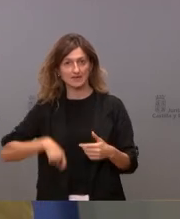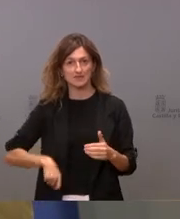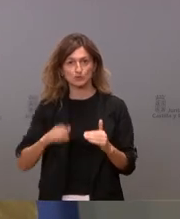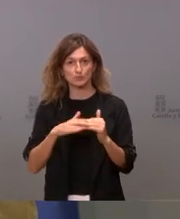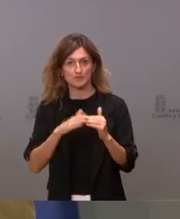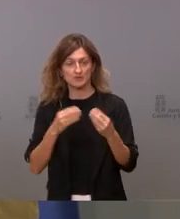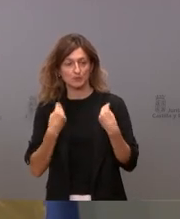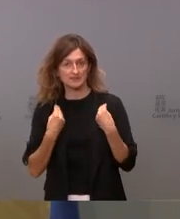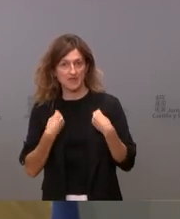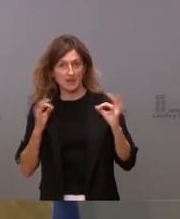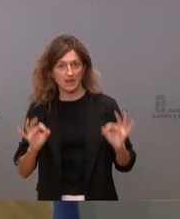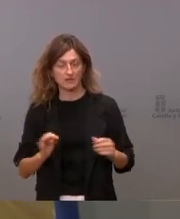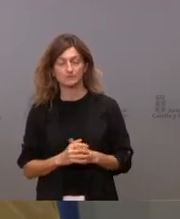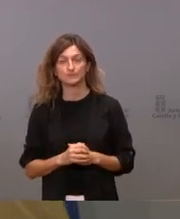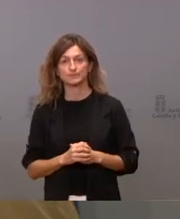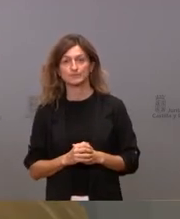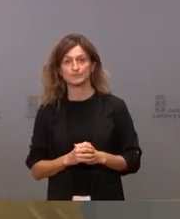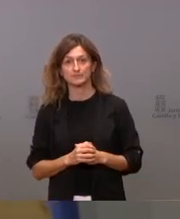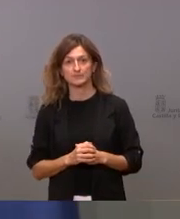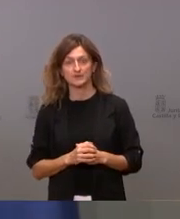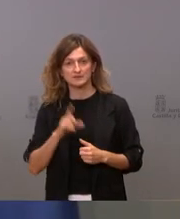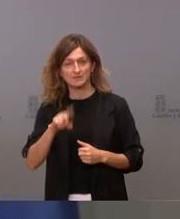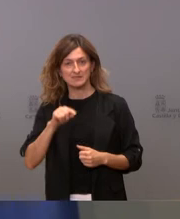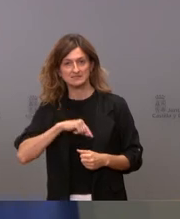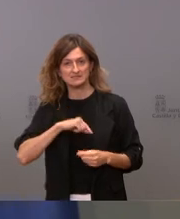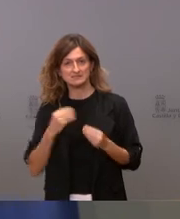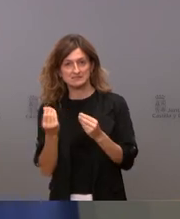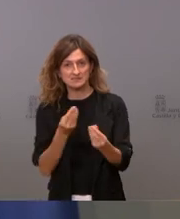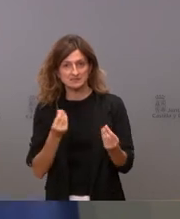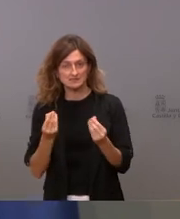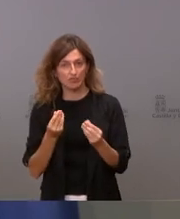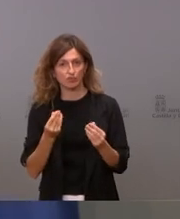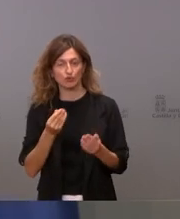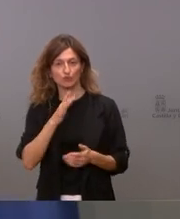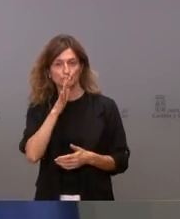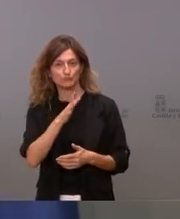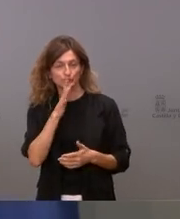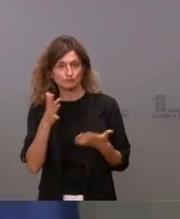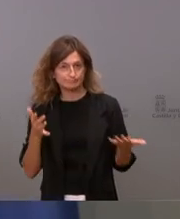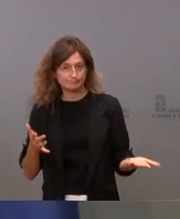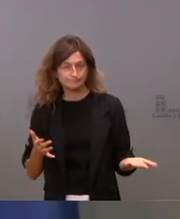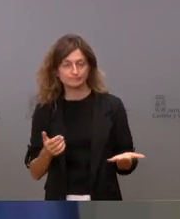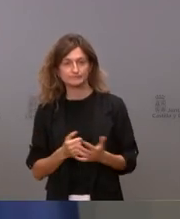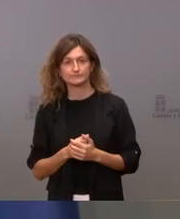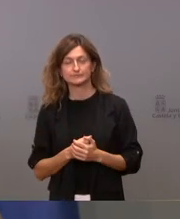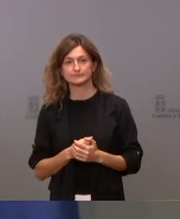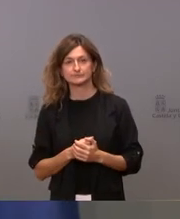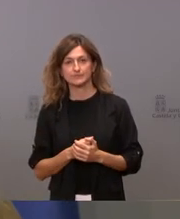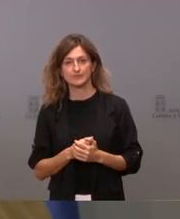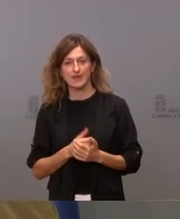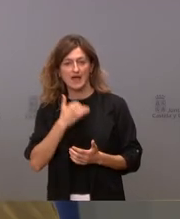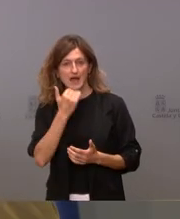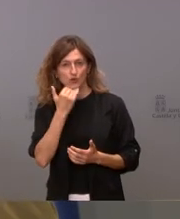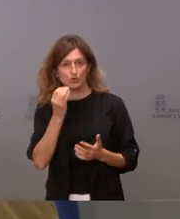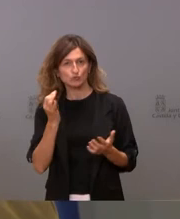y nuestra sensación de que está ocurriendo algo